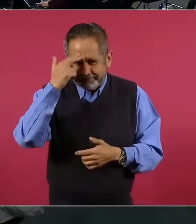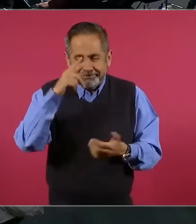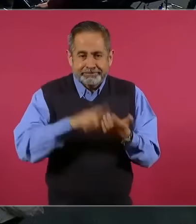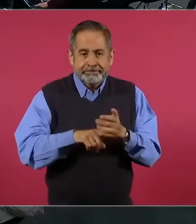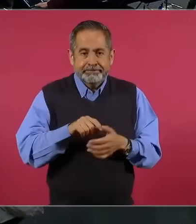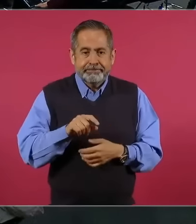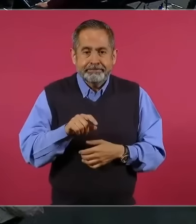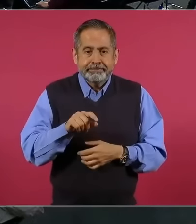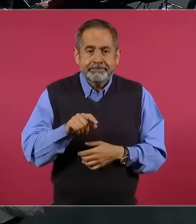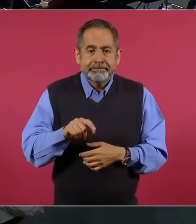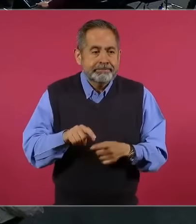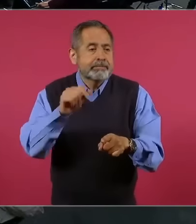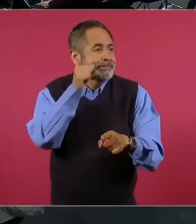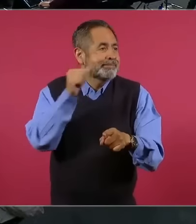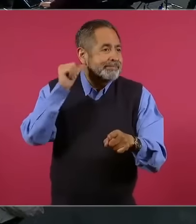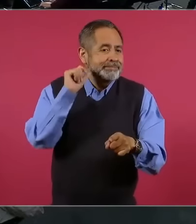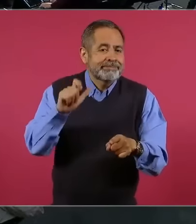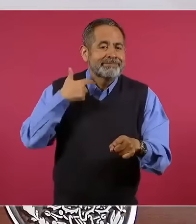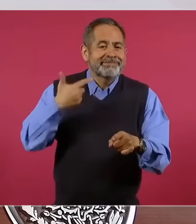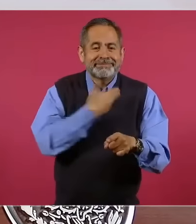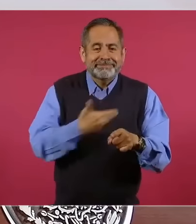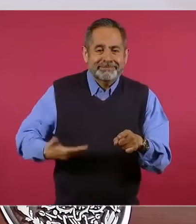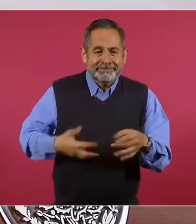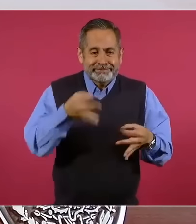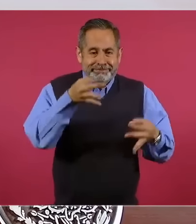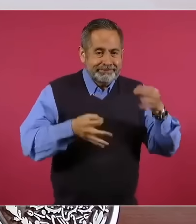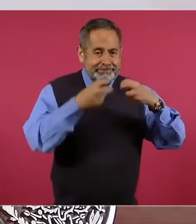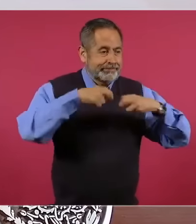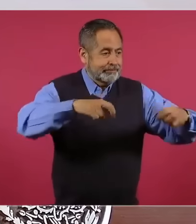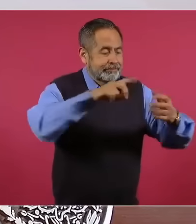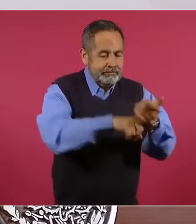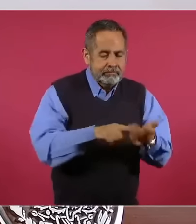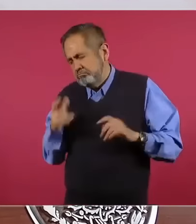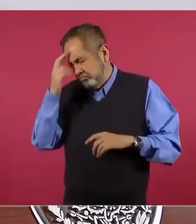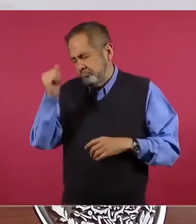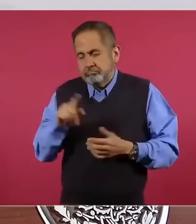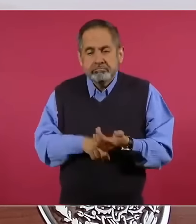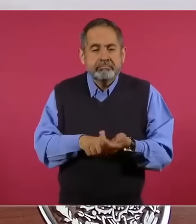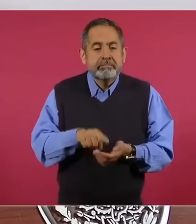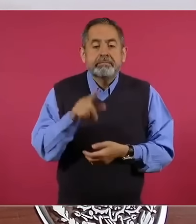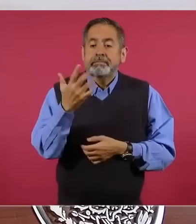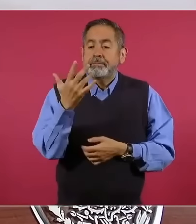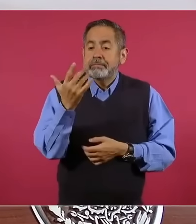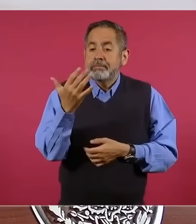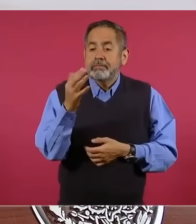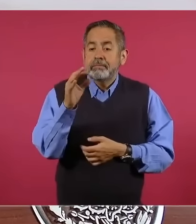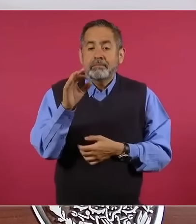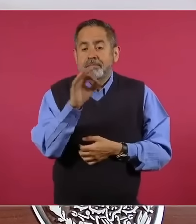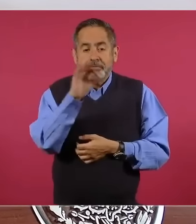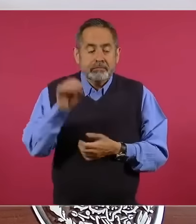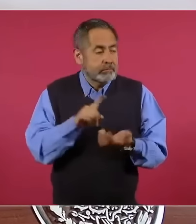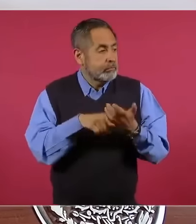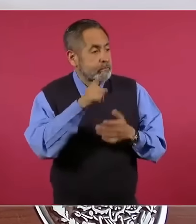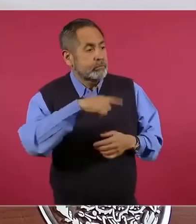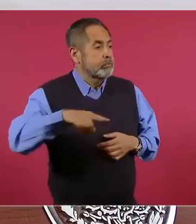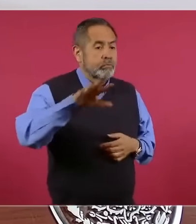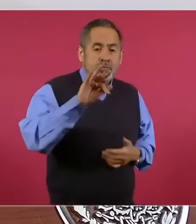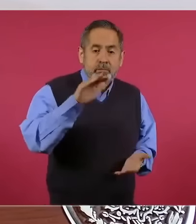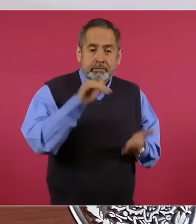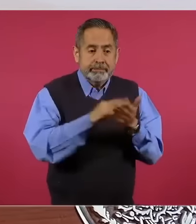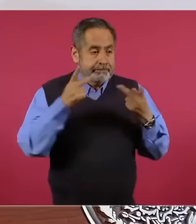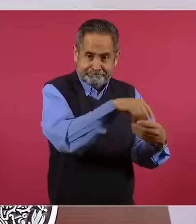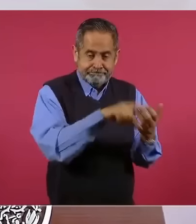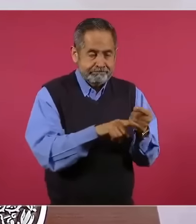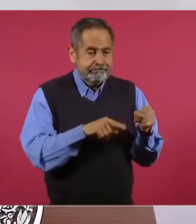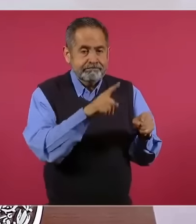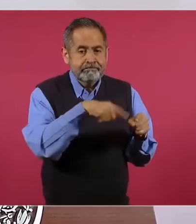presidenta ayer reconoce que el cincuenta por ciento de los cuarenta mil trabajadores del Poder Judicial,